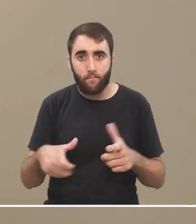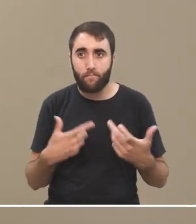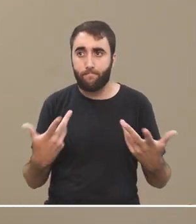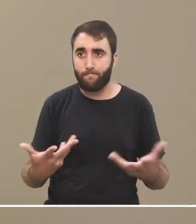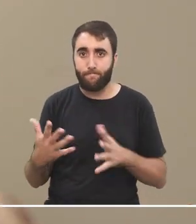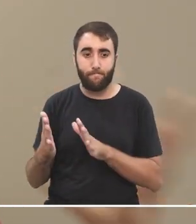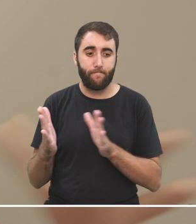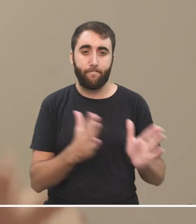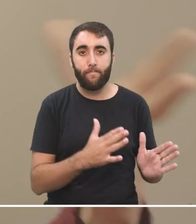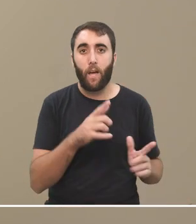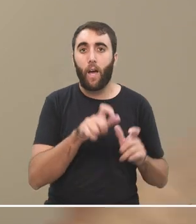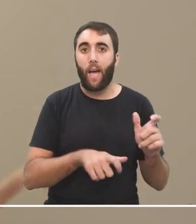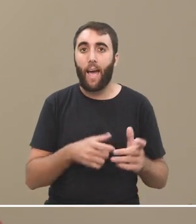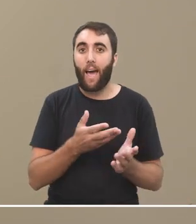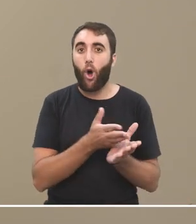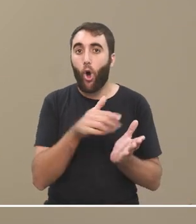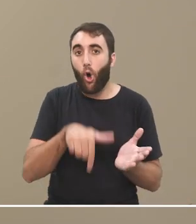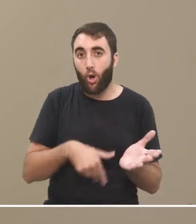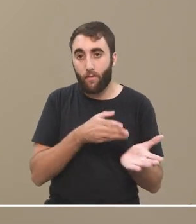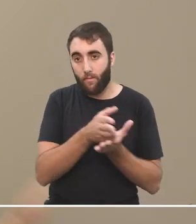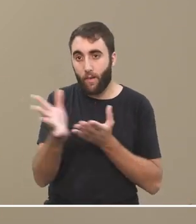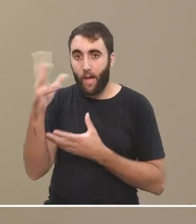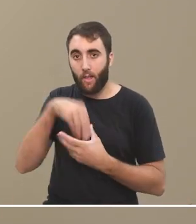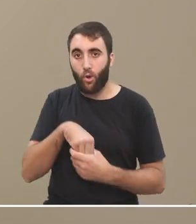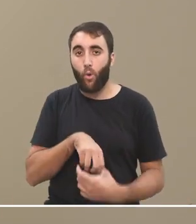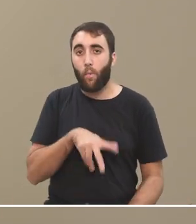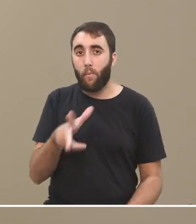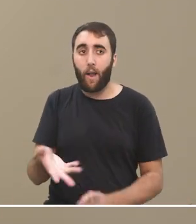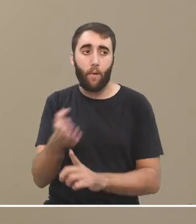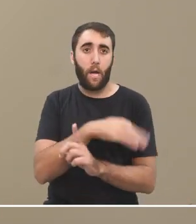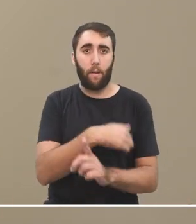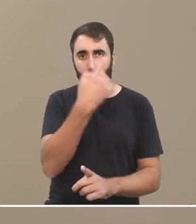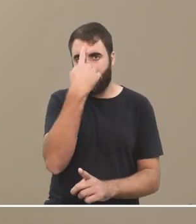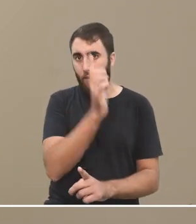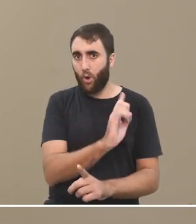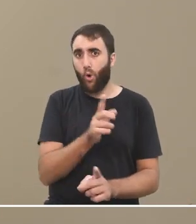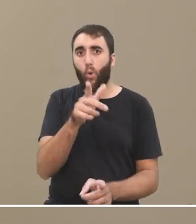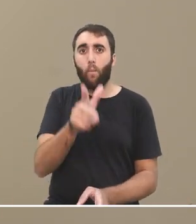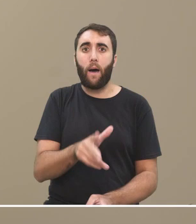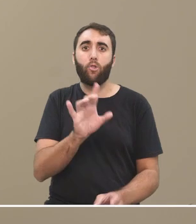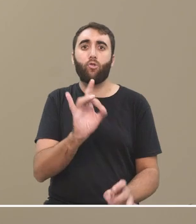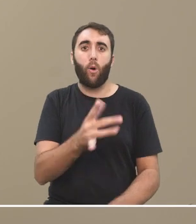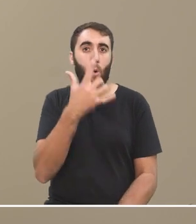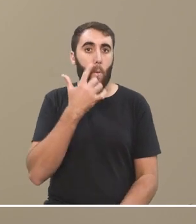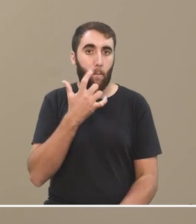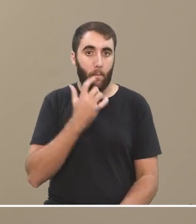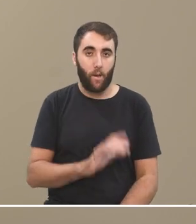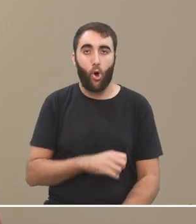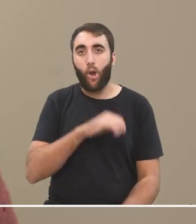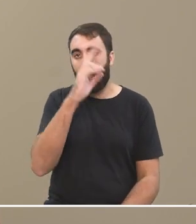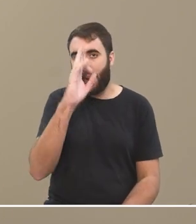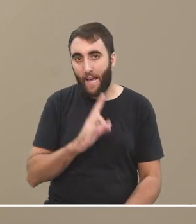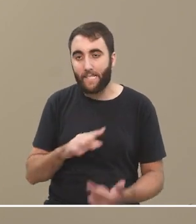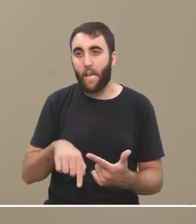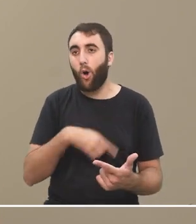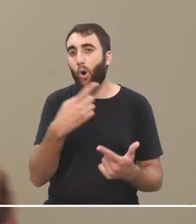varias categorías que hoy consideramos humanas y que antes no era muy claro que lo fueran otras razas otras